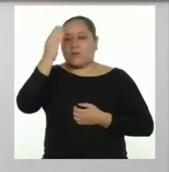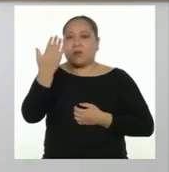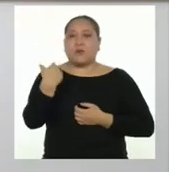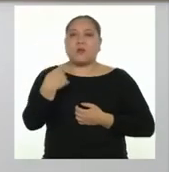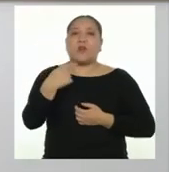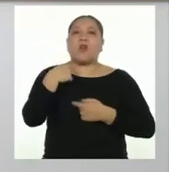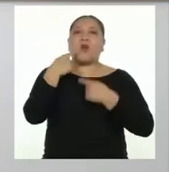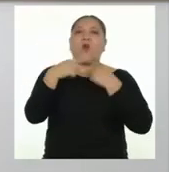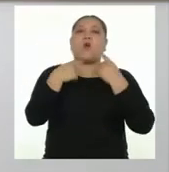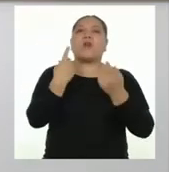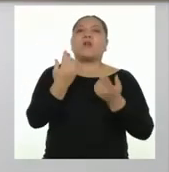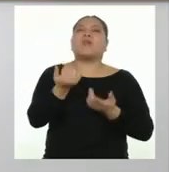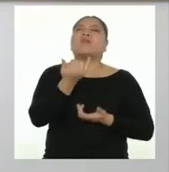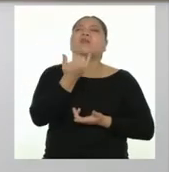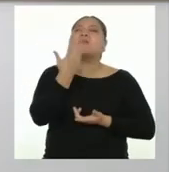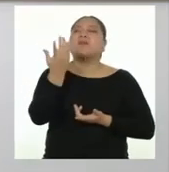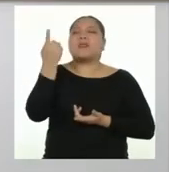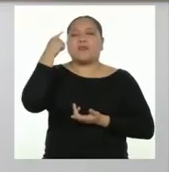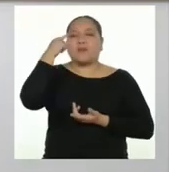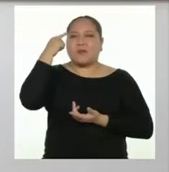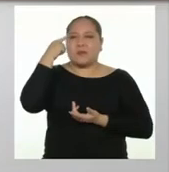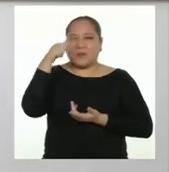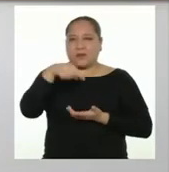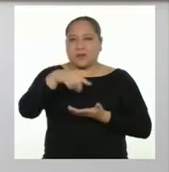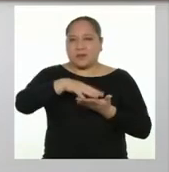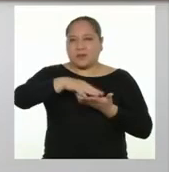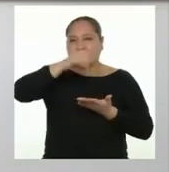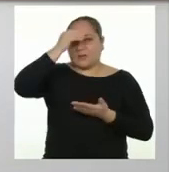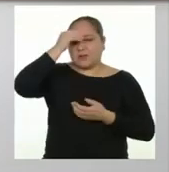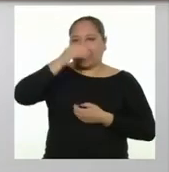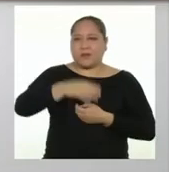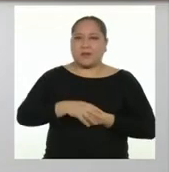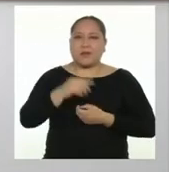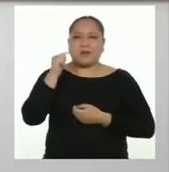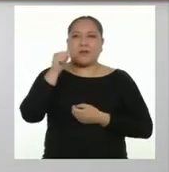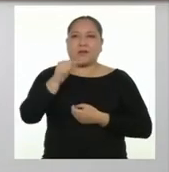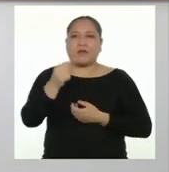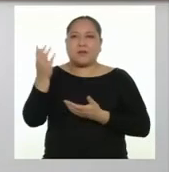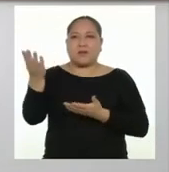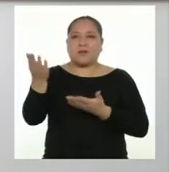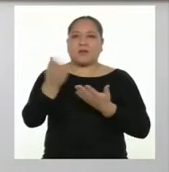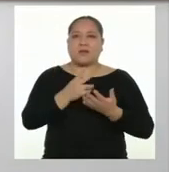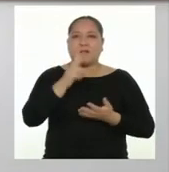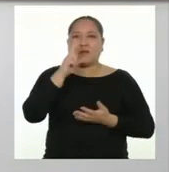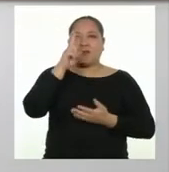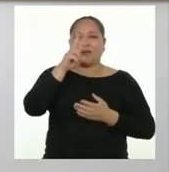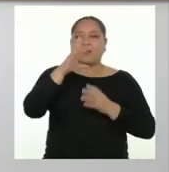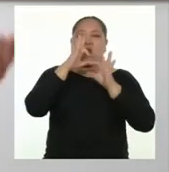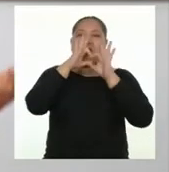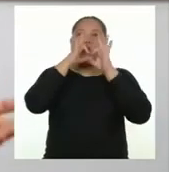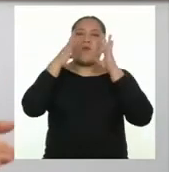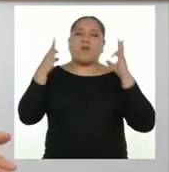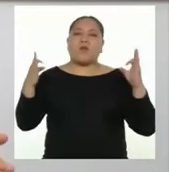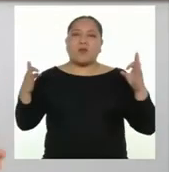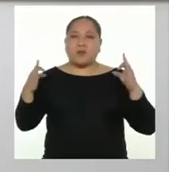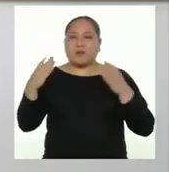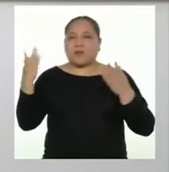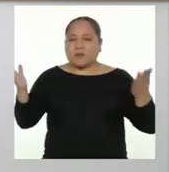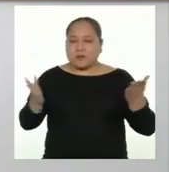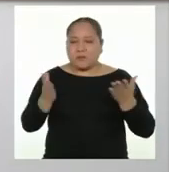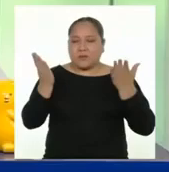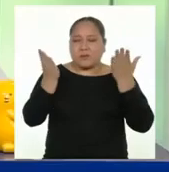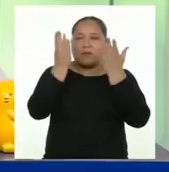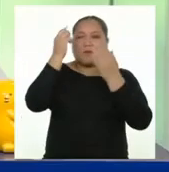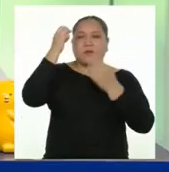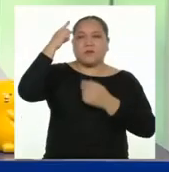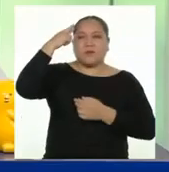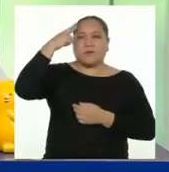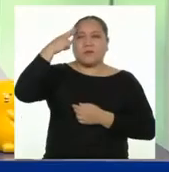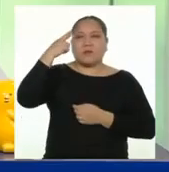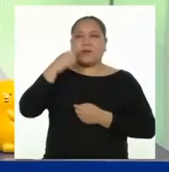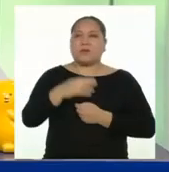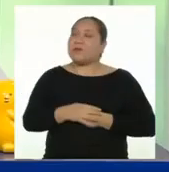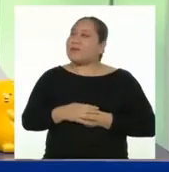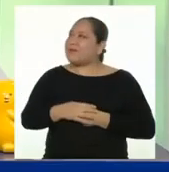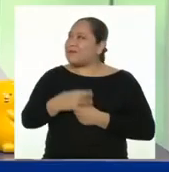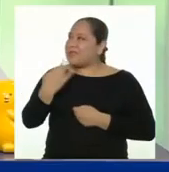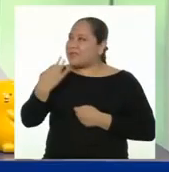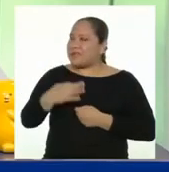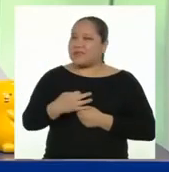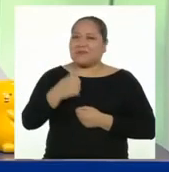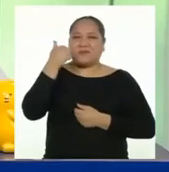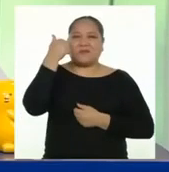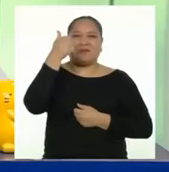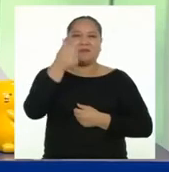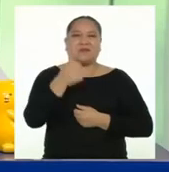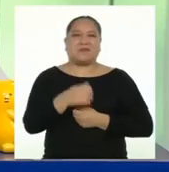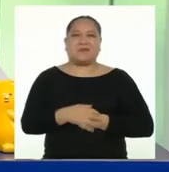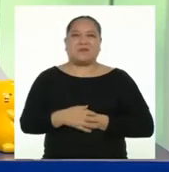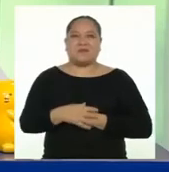para que nos cuenten qué piensan sobre lo aprendido. Para ello, he traído dos frases que promoverán esta reflexión. ¿En serio?